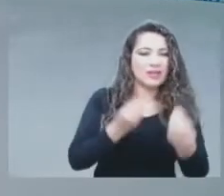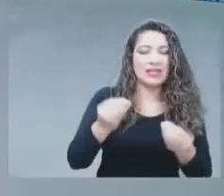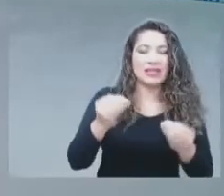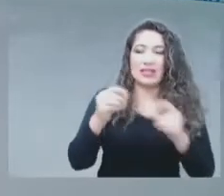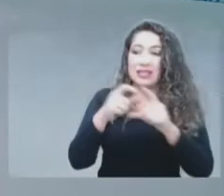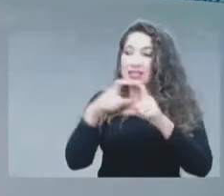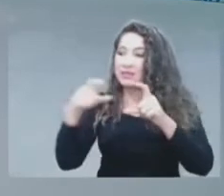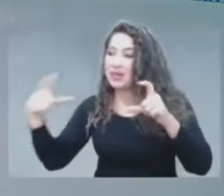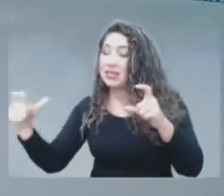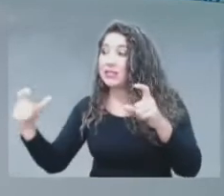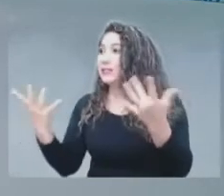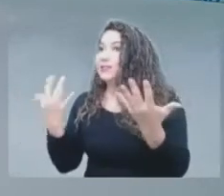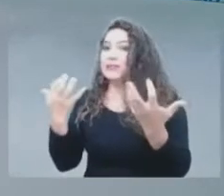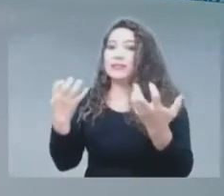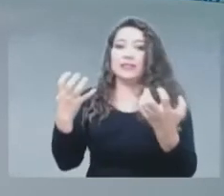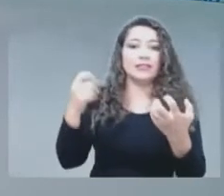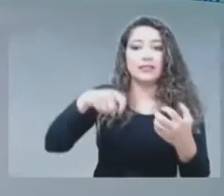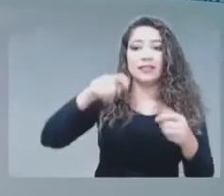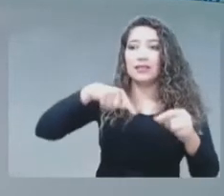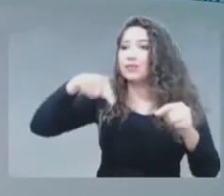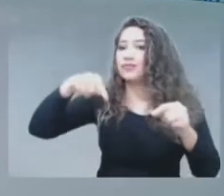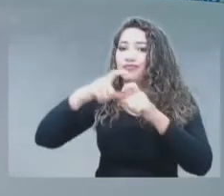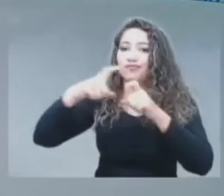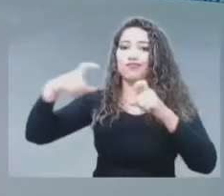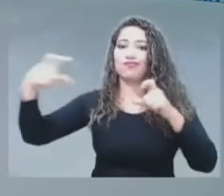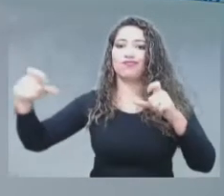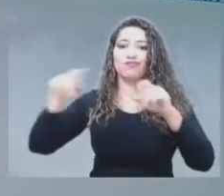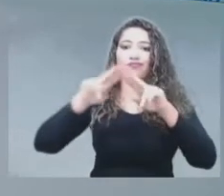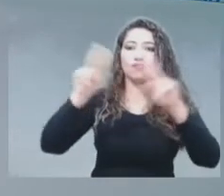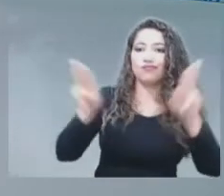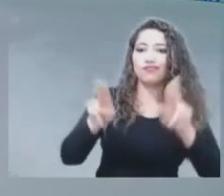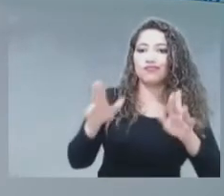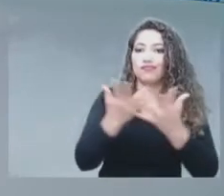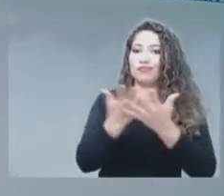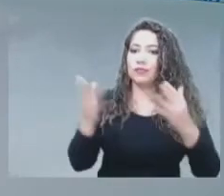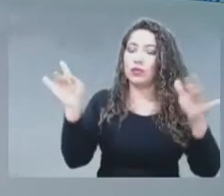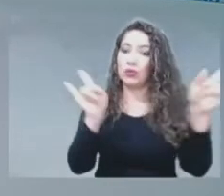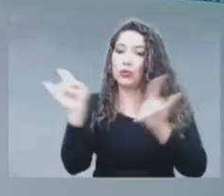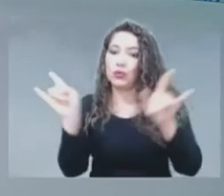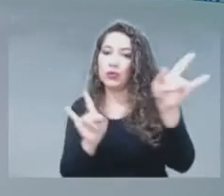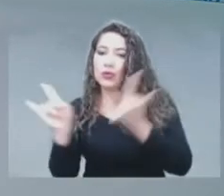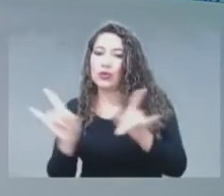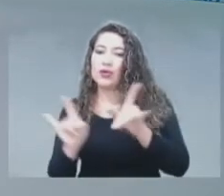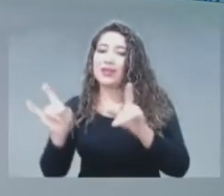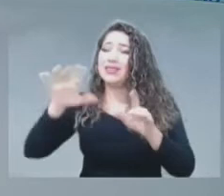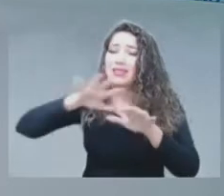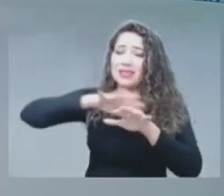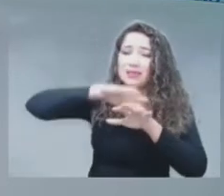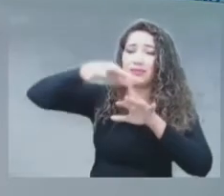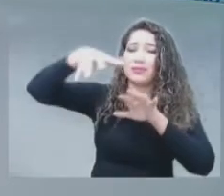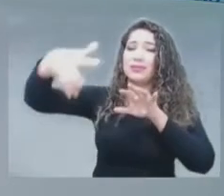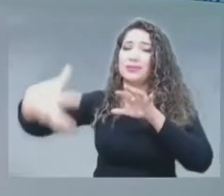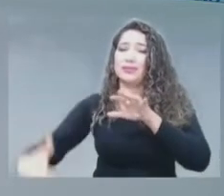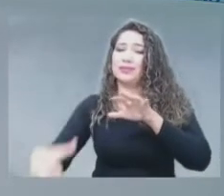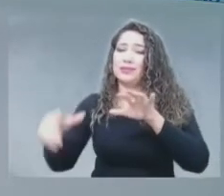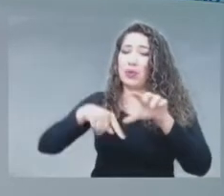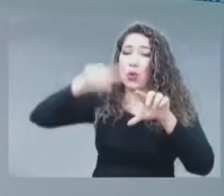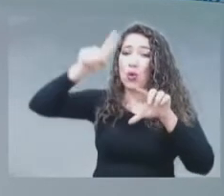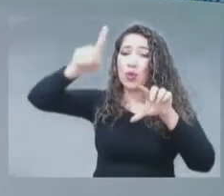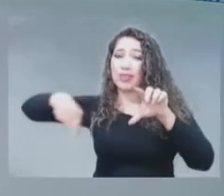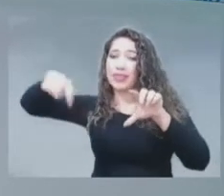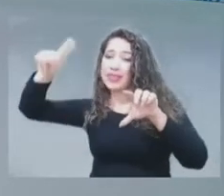de todas maneras, buscar lograr esa disponibilidad de espectro toma tiempo y por eso tenemos que tener una visión de largo plazo. De otro lado, tenemos que